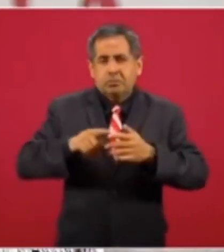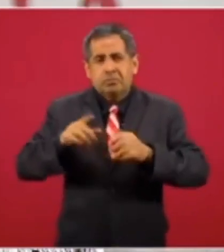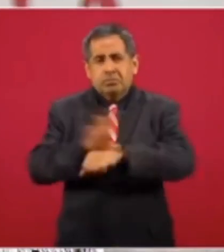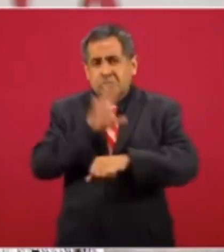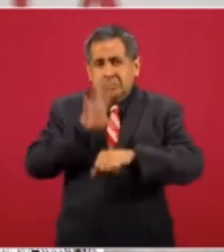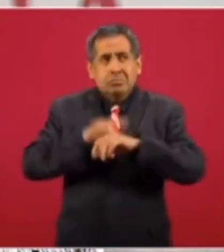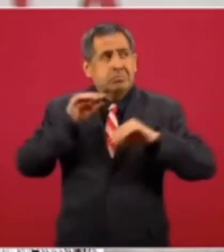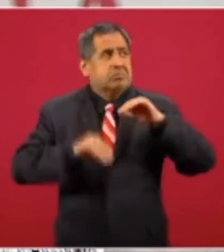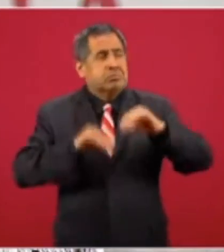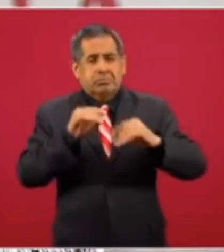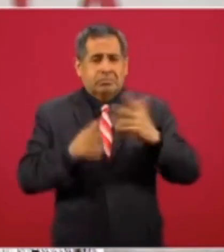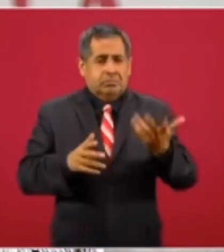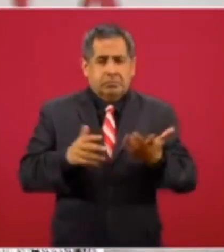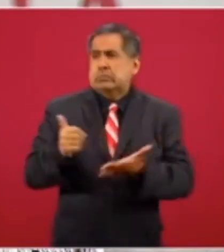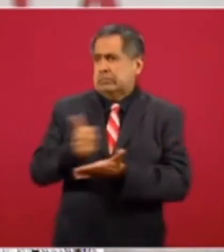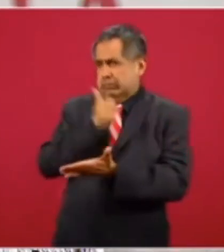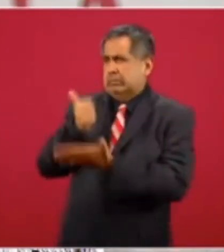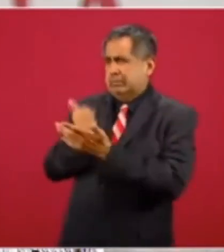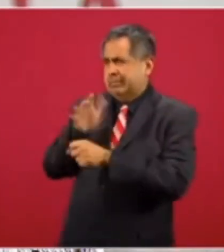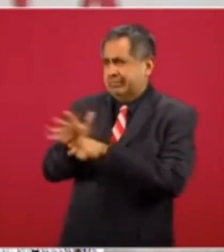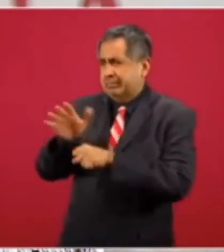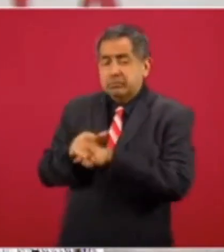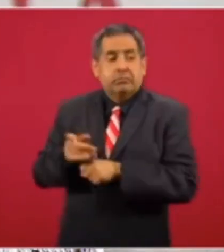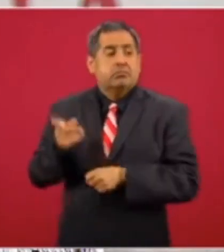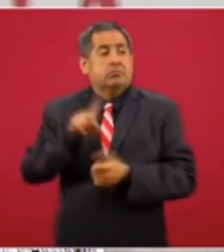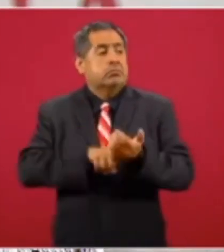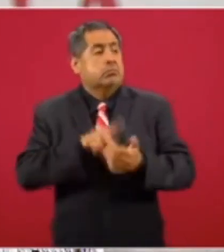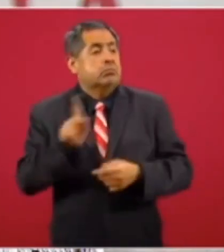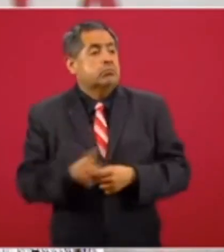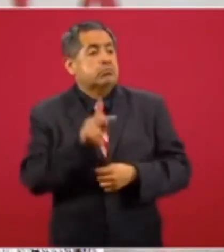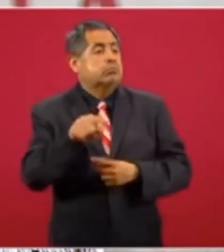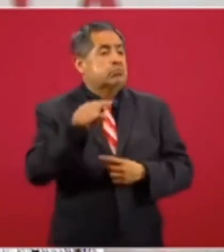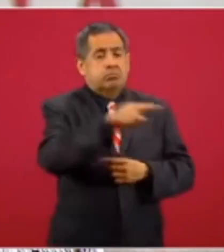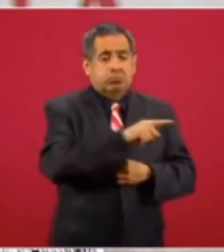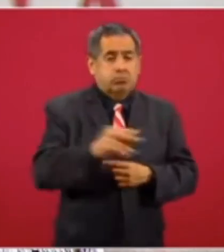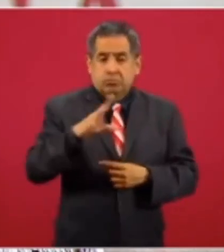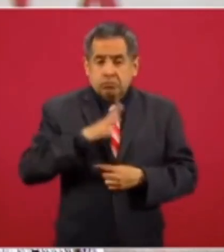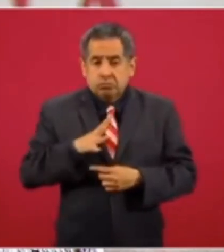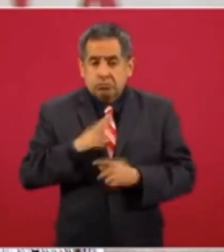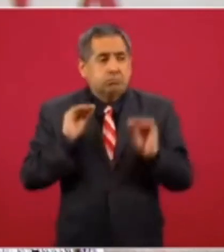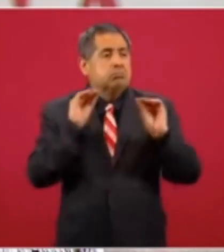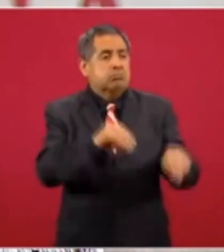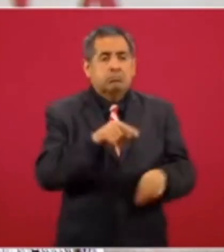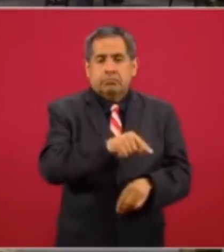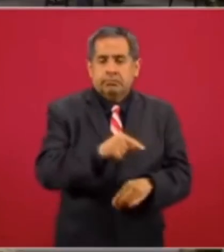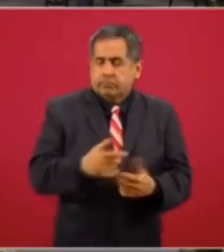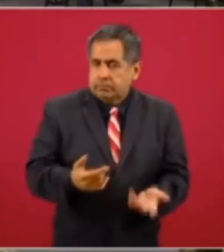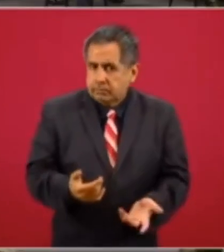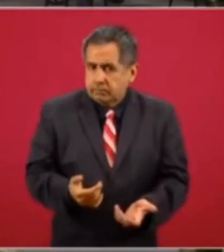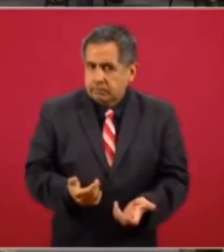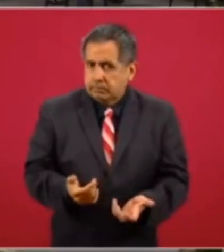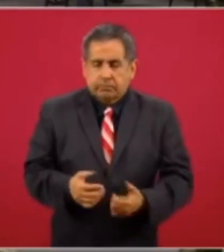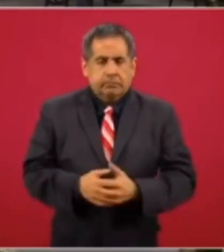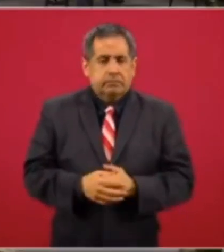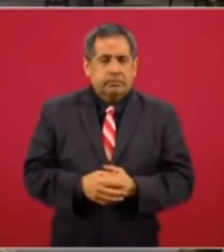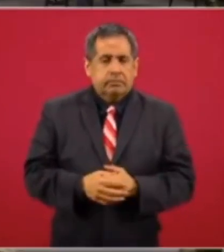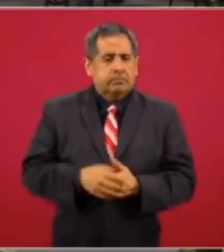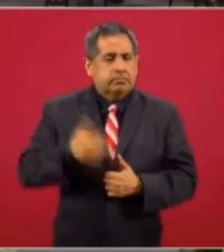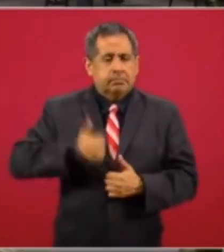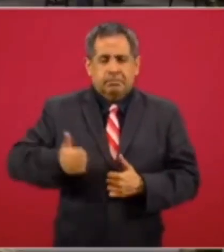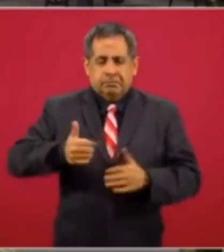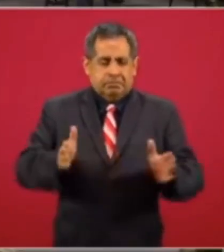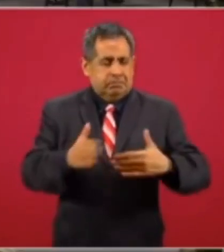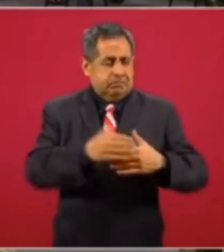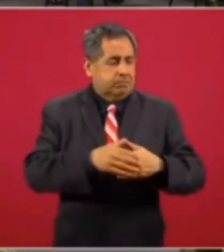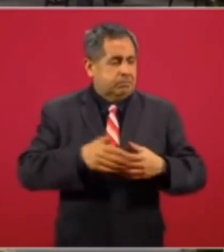que sólo existen en las ciudades y no en las zonas rurales donde más se requieren cada bebedero